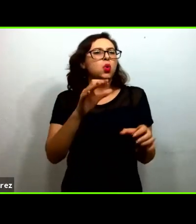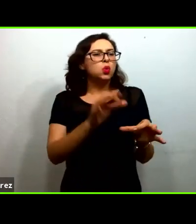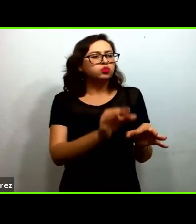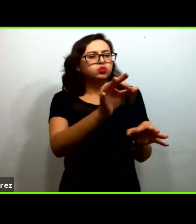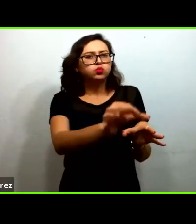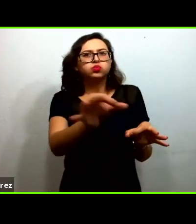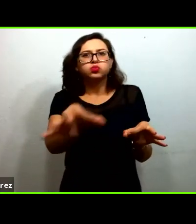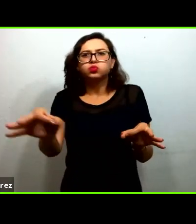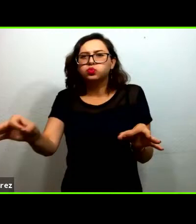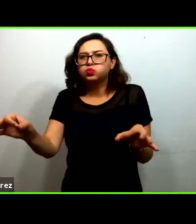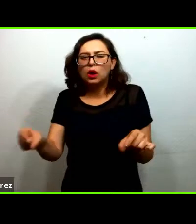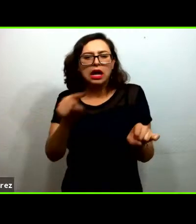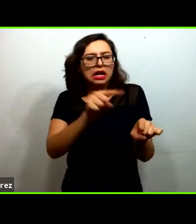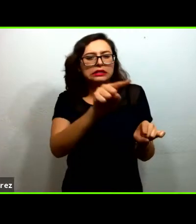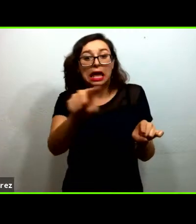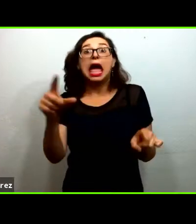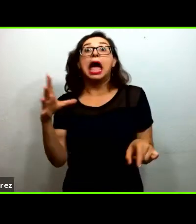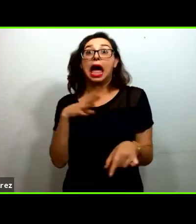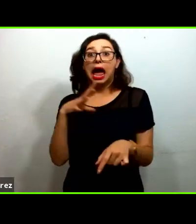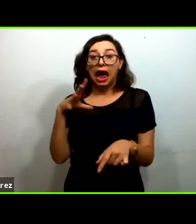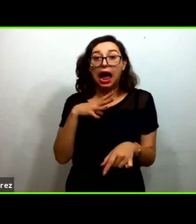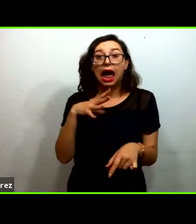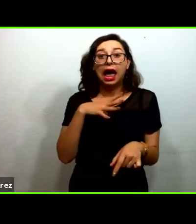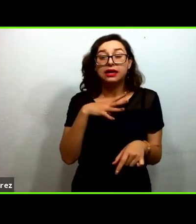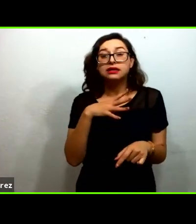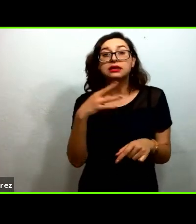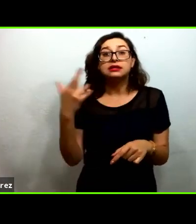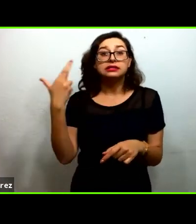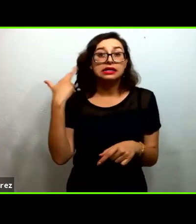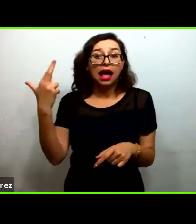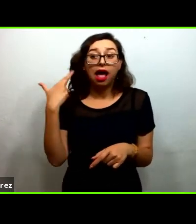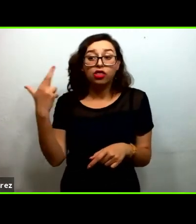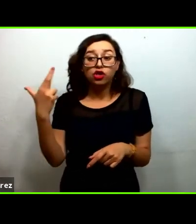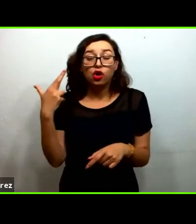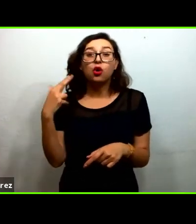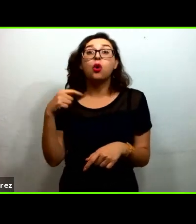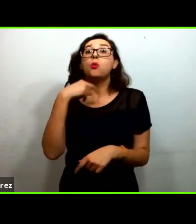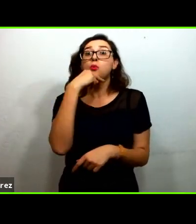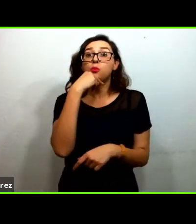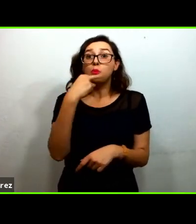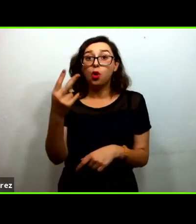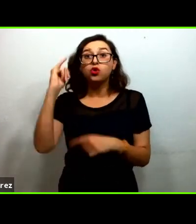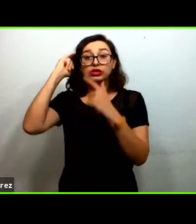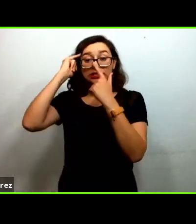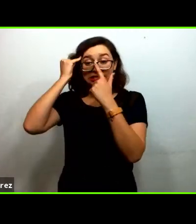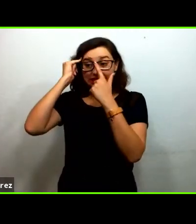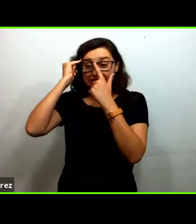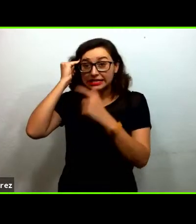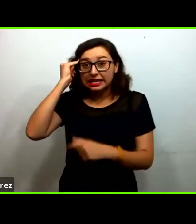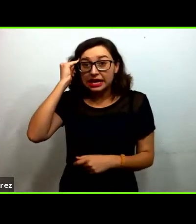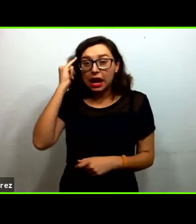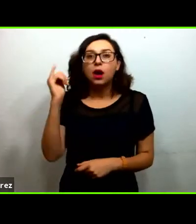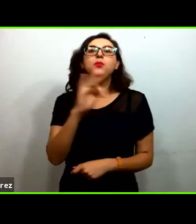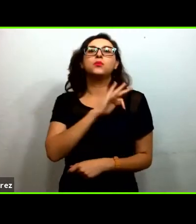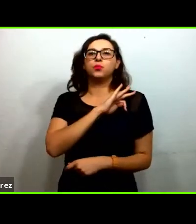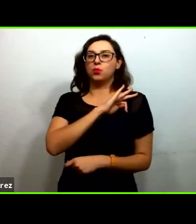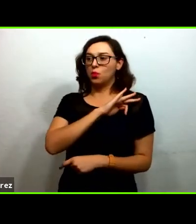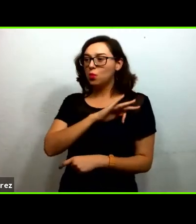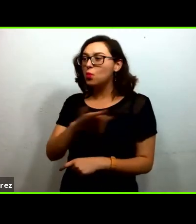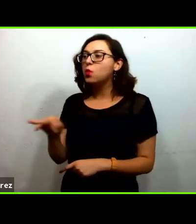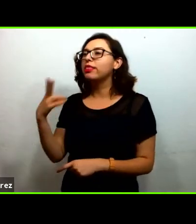cuáles son las radiodifusoras que se escuchan para que a través de este censo y esta